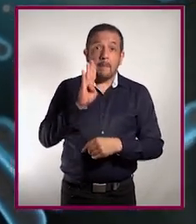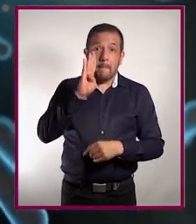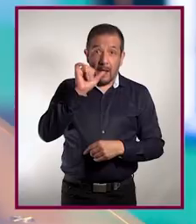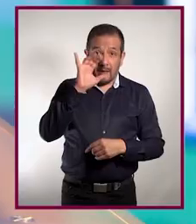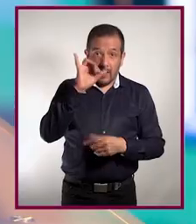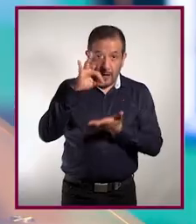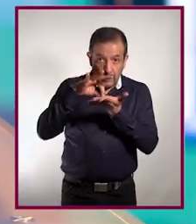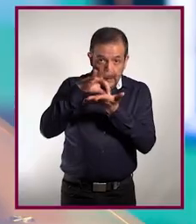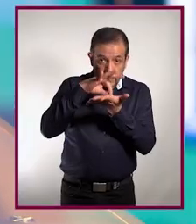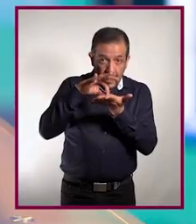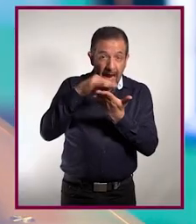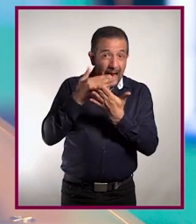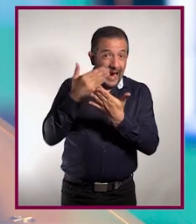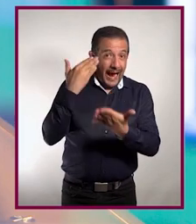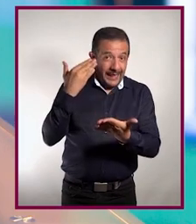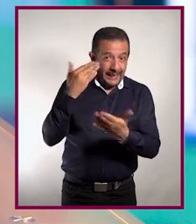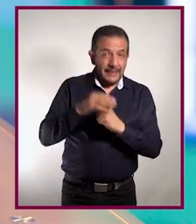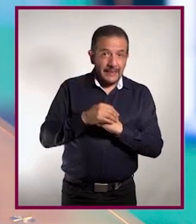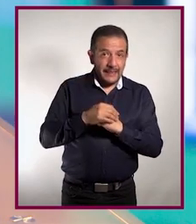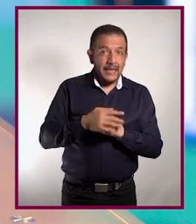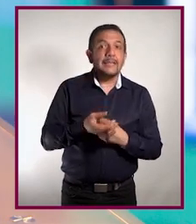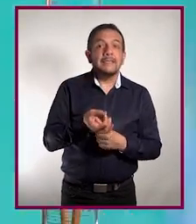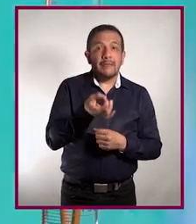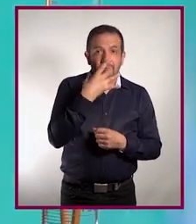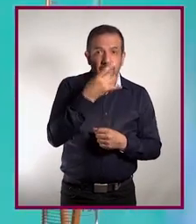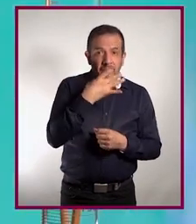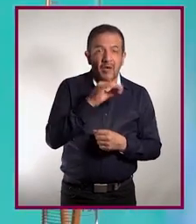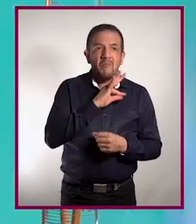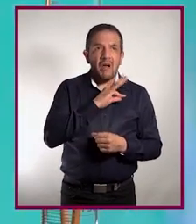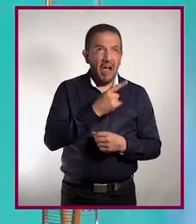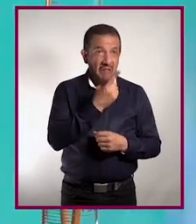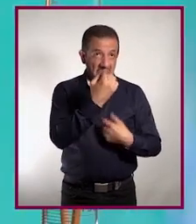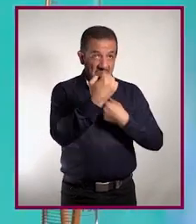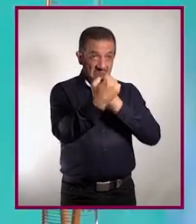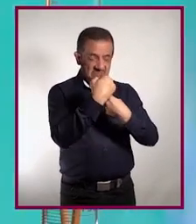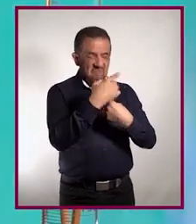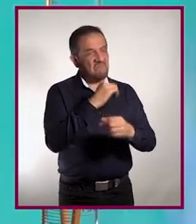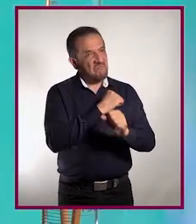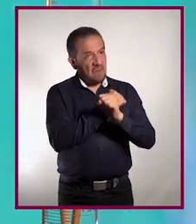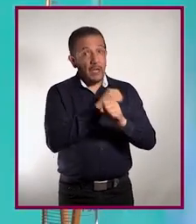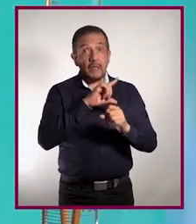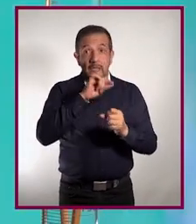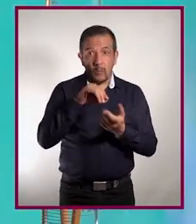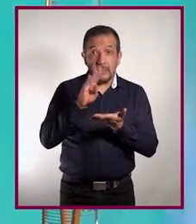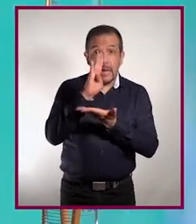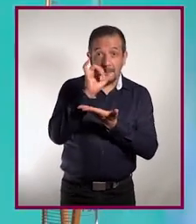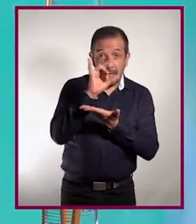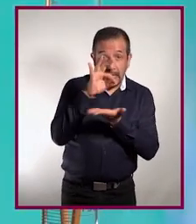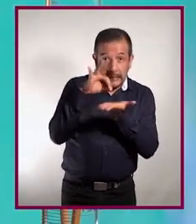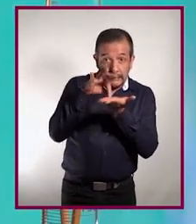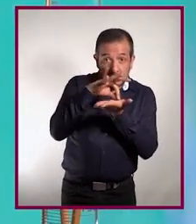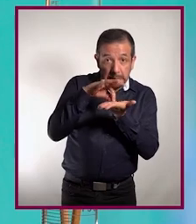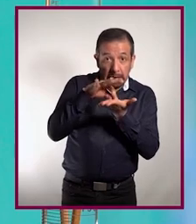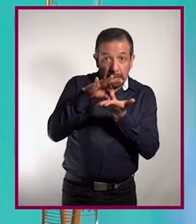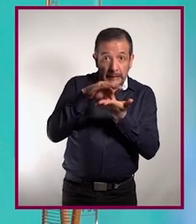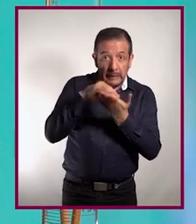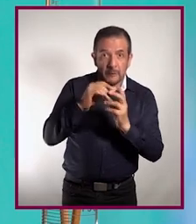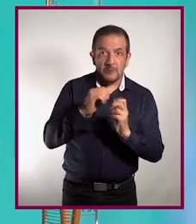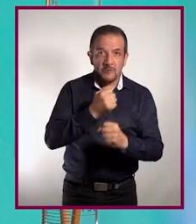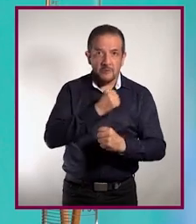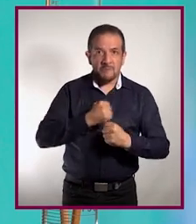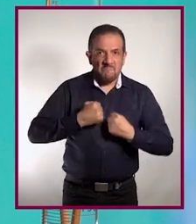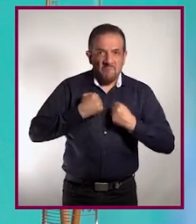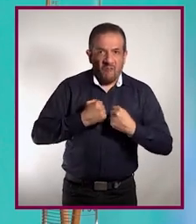que antes eran eliminadas por los antibióticos aprenden a evitarlos. Y se pueden generar lo que llamamos superbacterias, que son bacterias